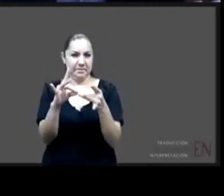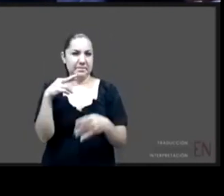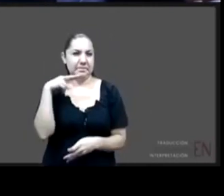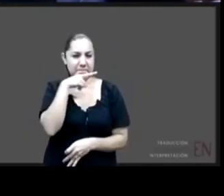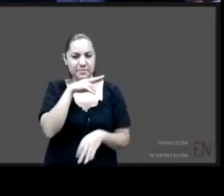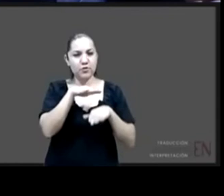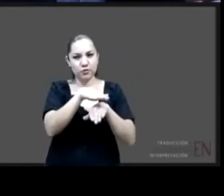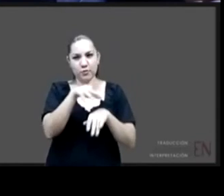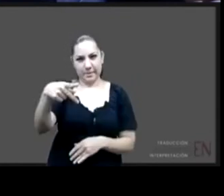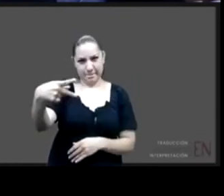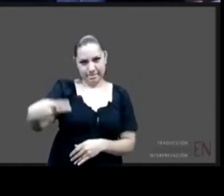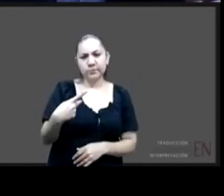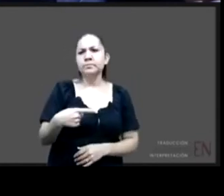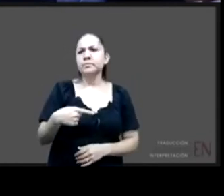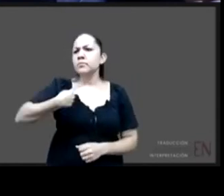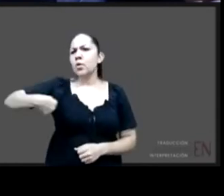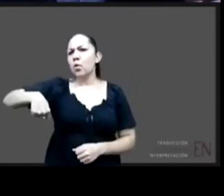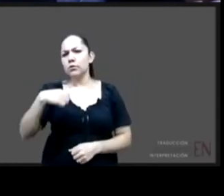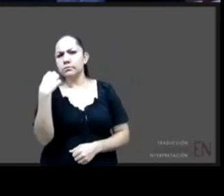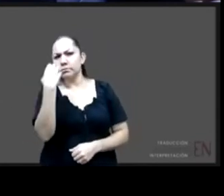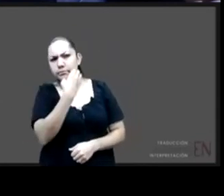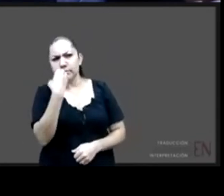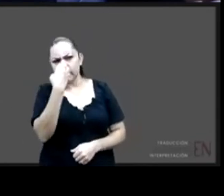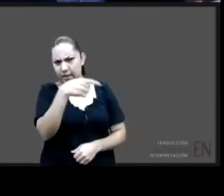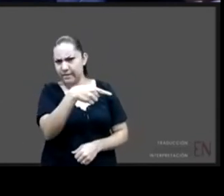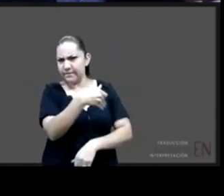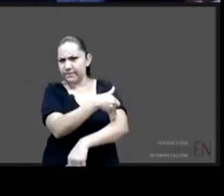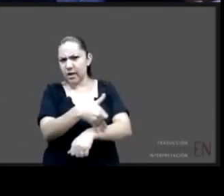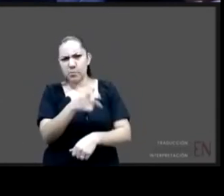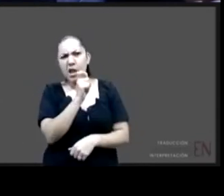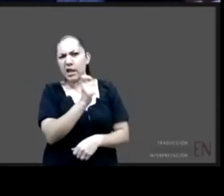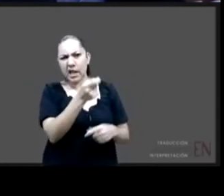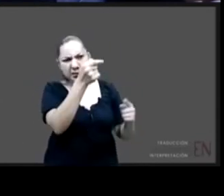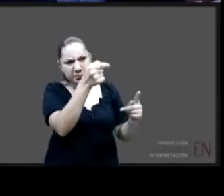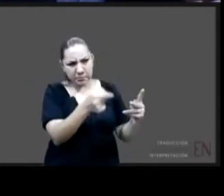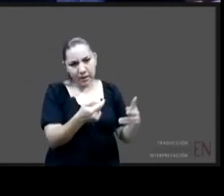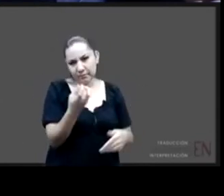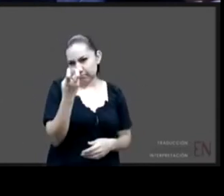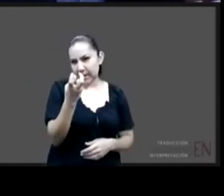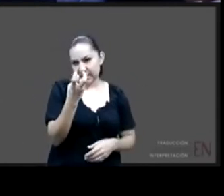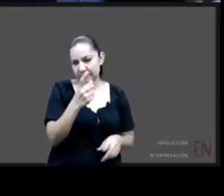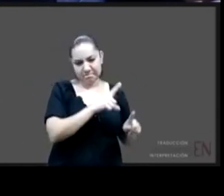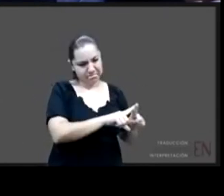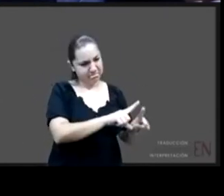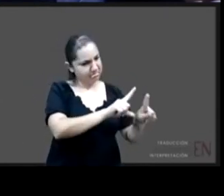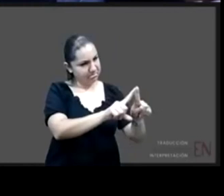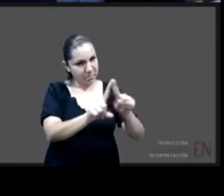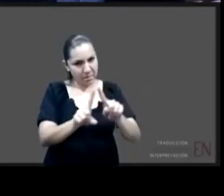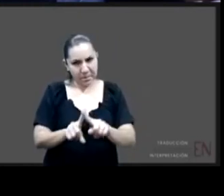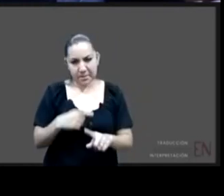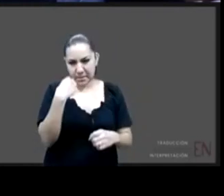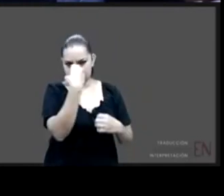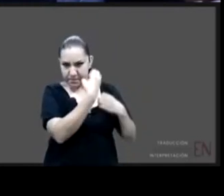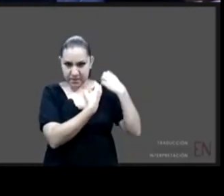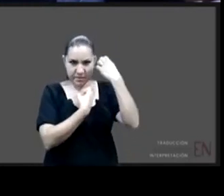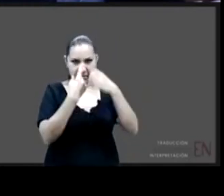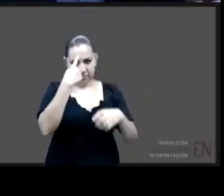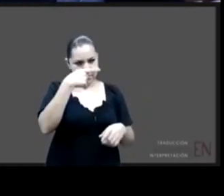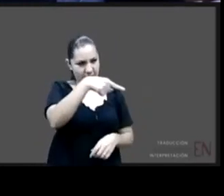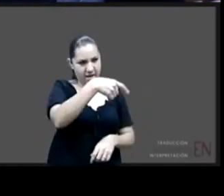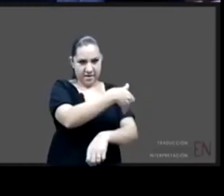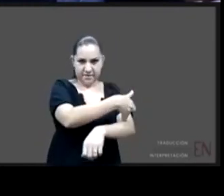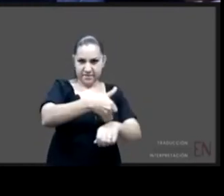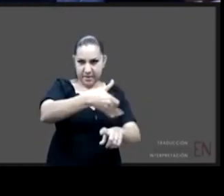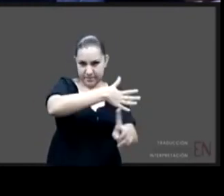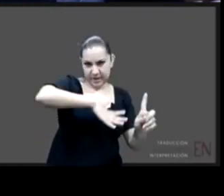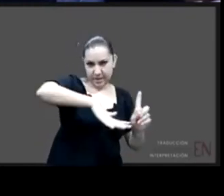que evaluamos en la familia y cómo también nosotros tenemos que tener una tarea